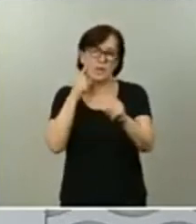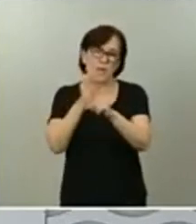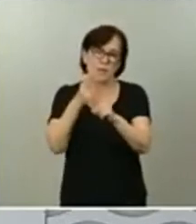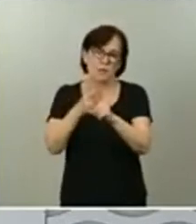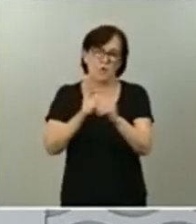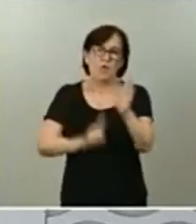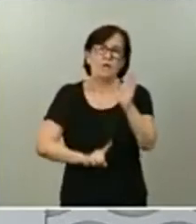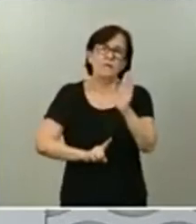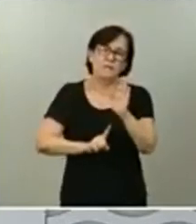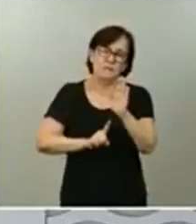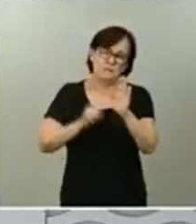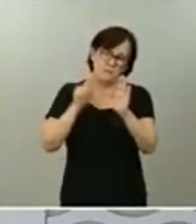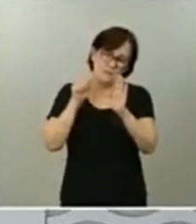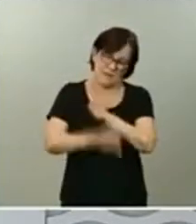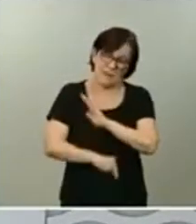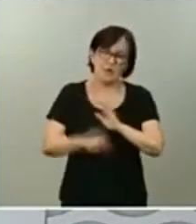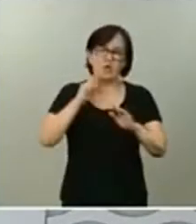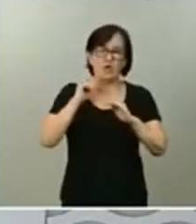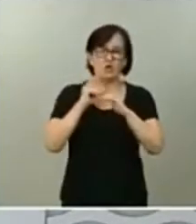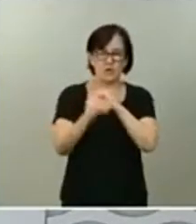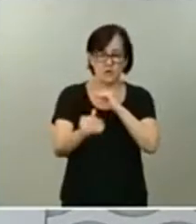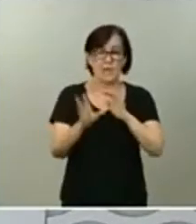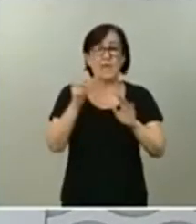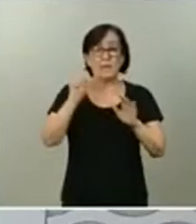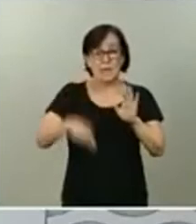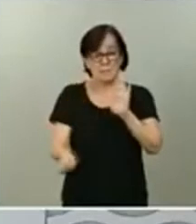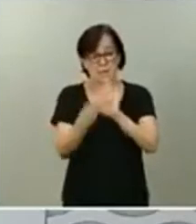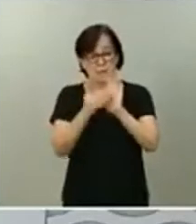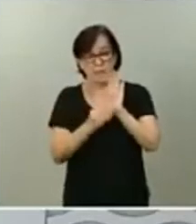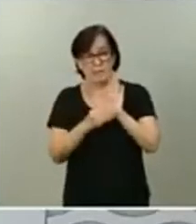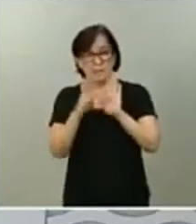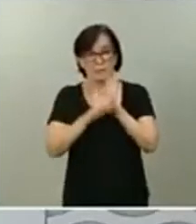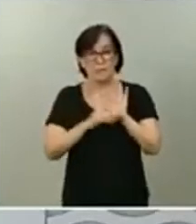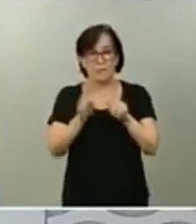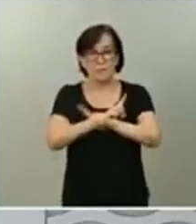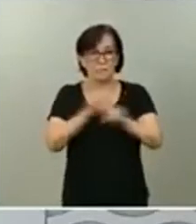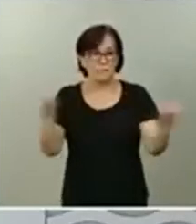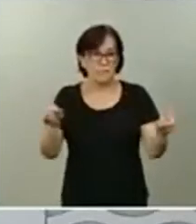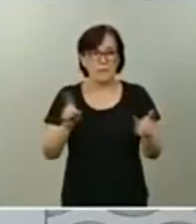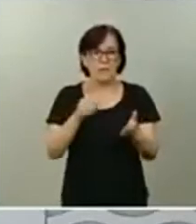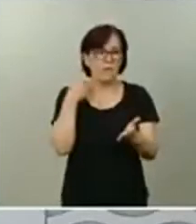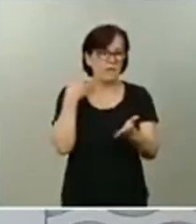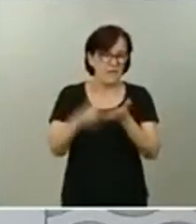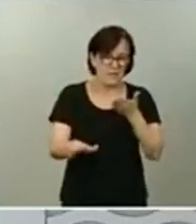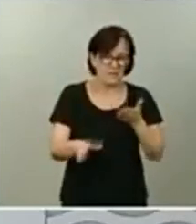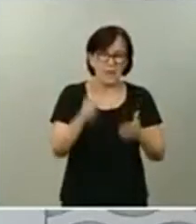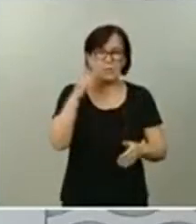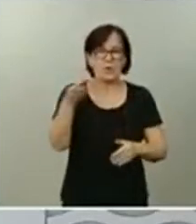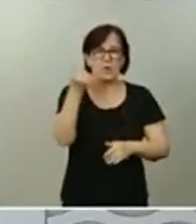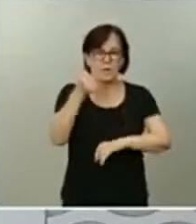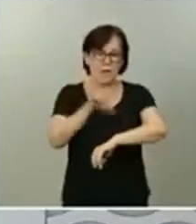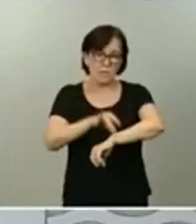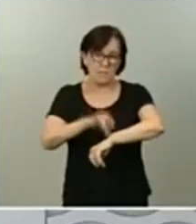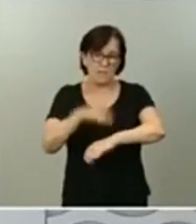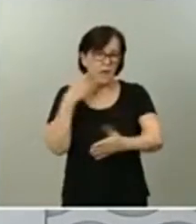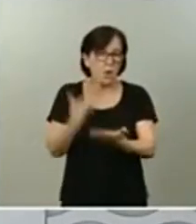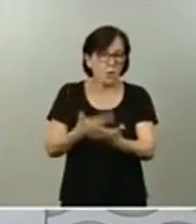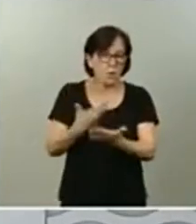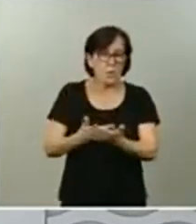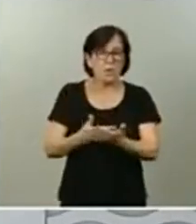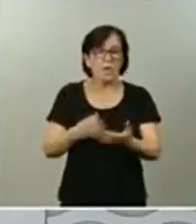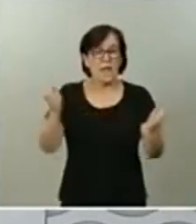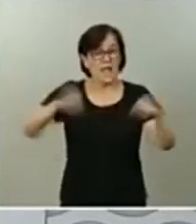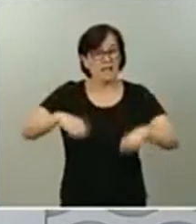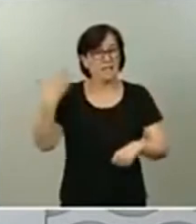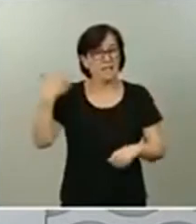sostenible. En él se incluyen medidas como la prohibición del despido por baja médica justificada y adoptada por el Gobierno,